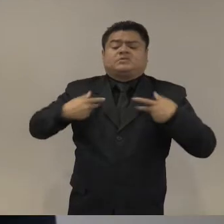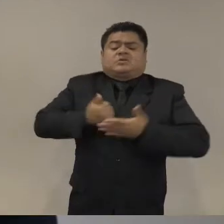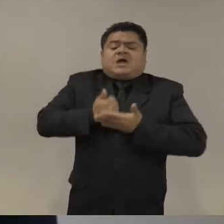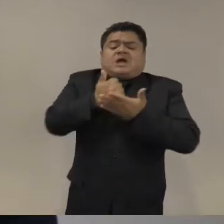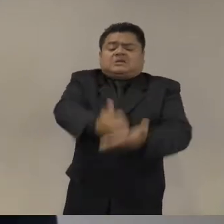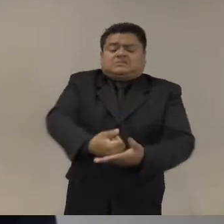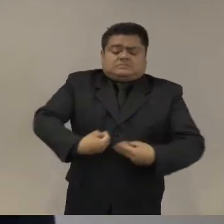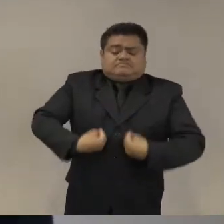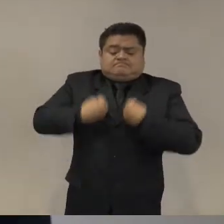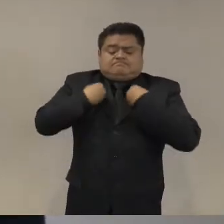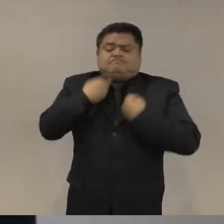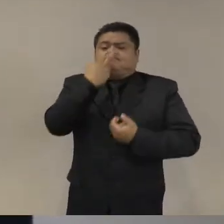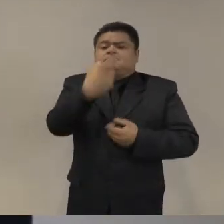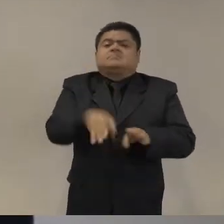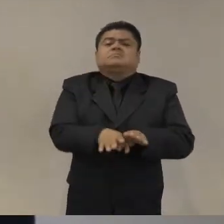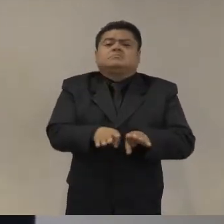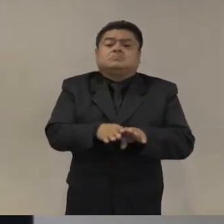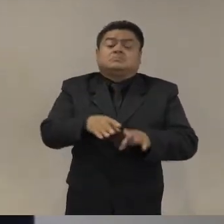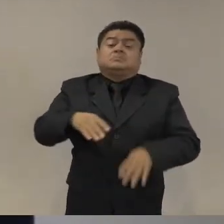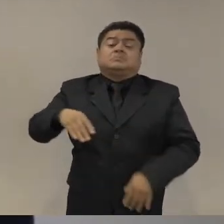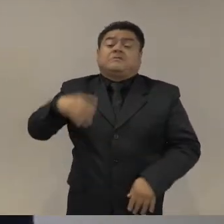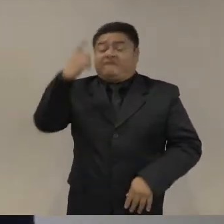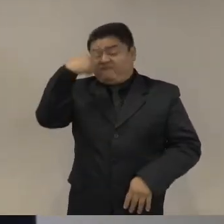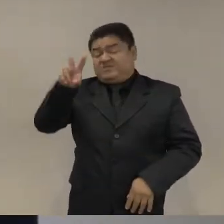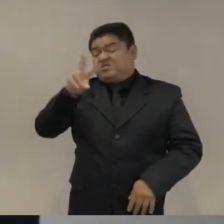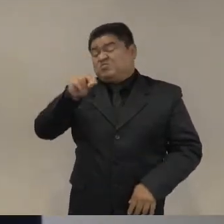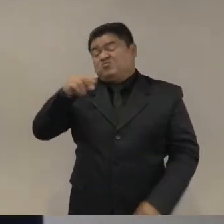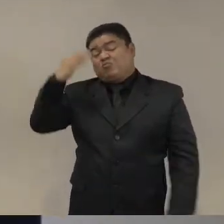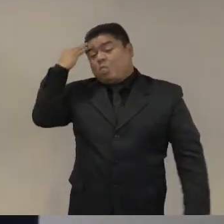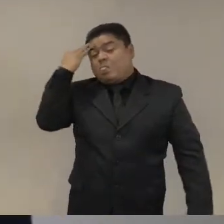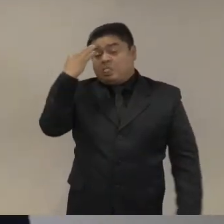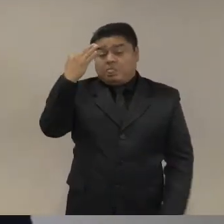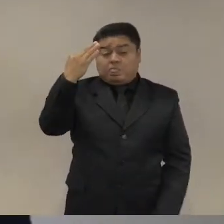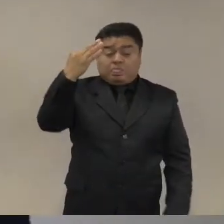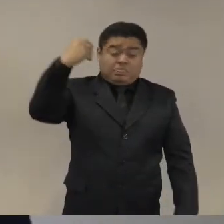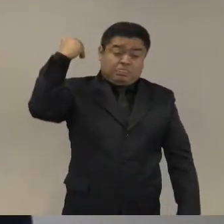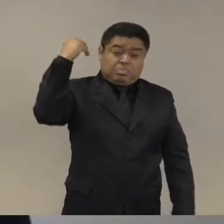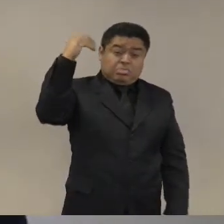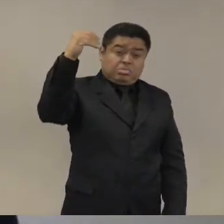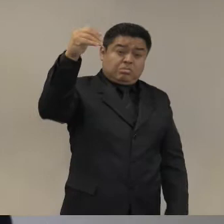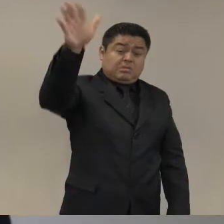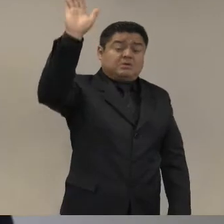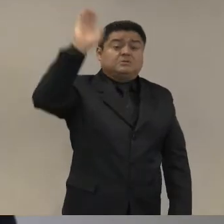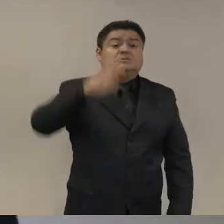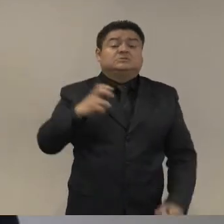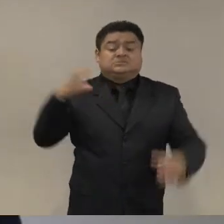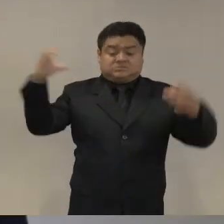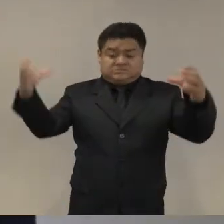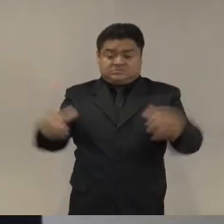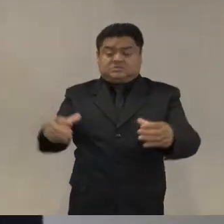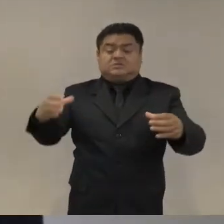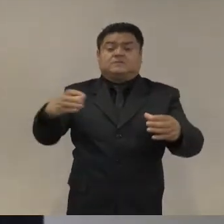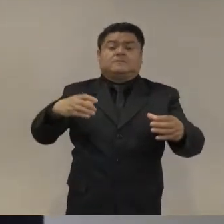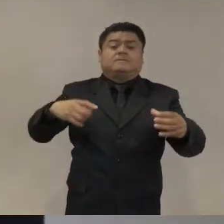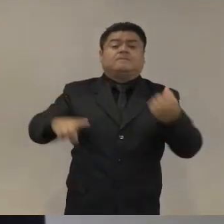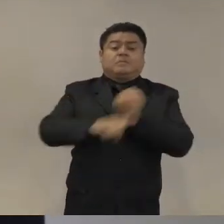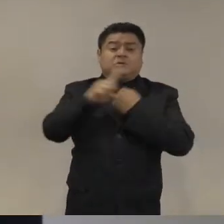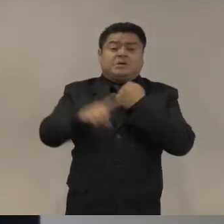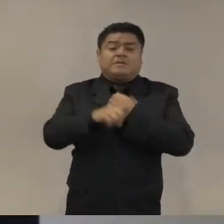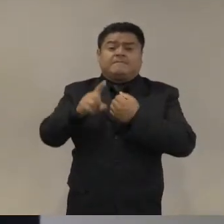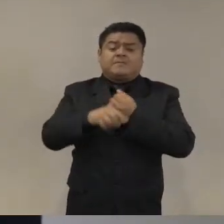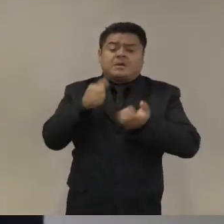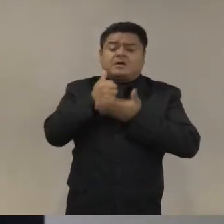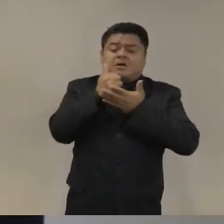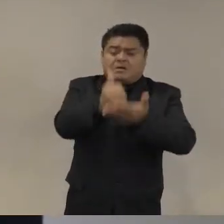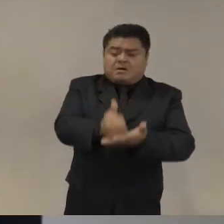hacer la reconciliación de una unidad de un pueblo una población fragmentada es algo que se